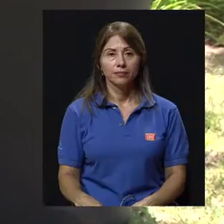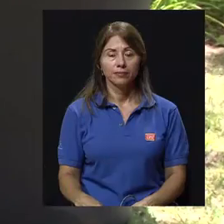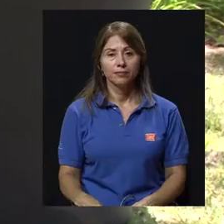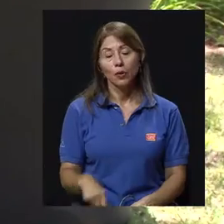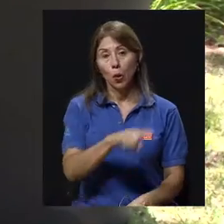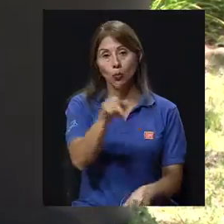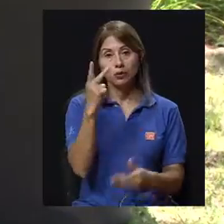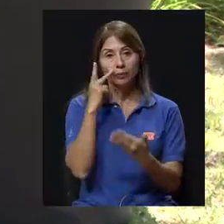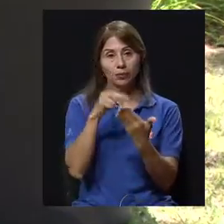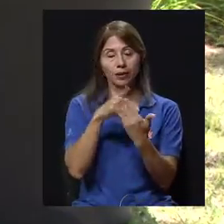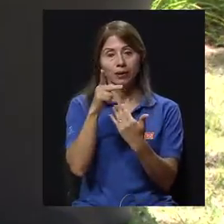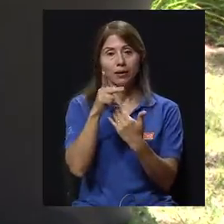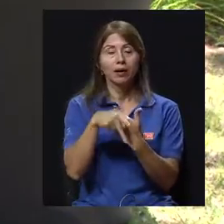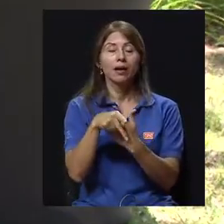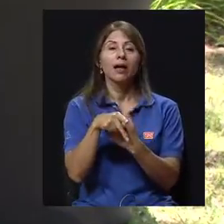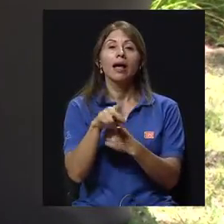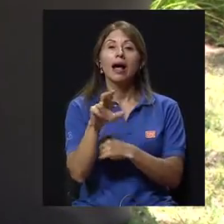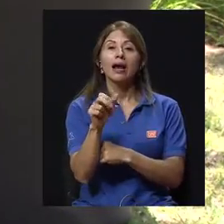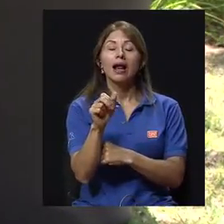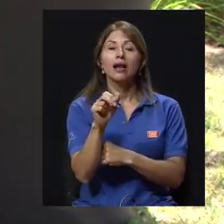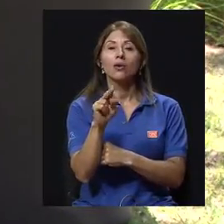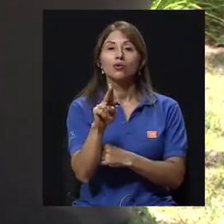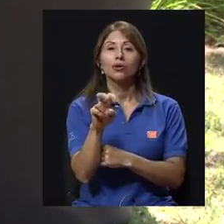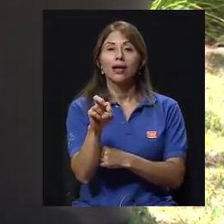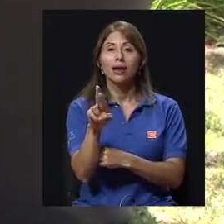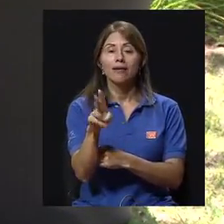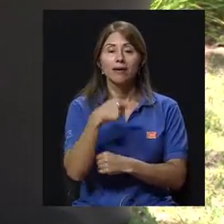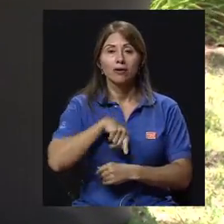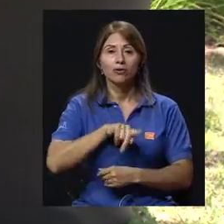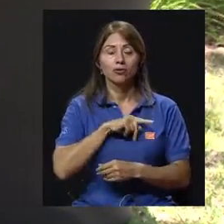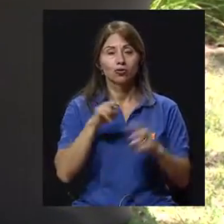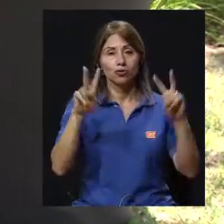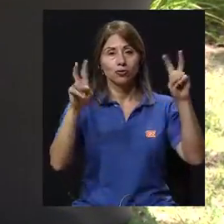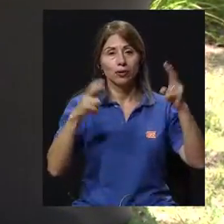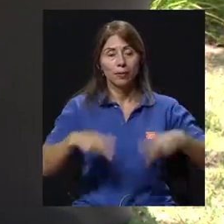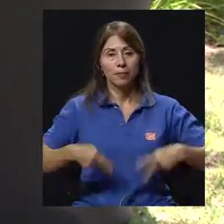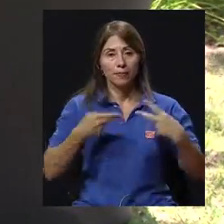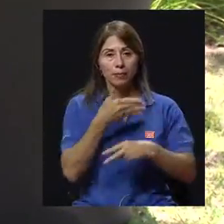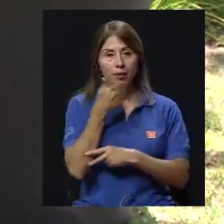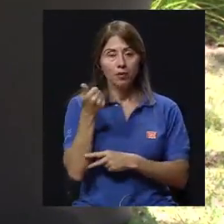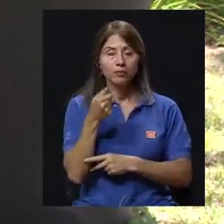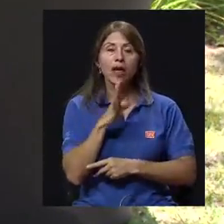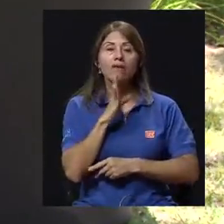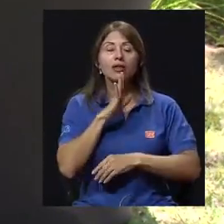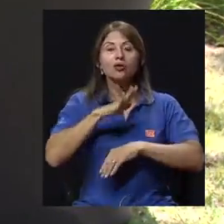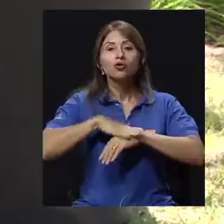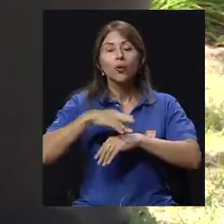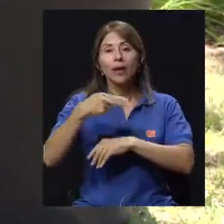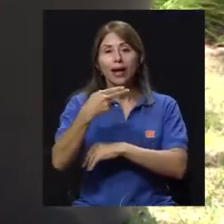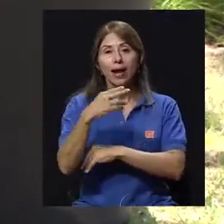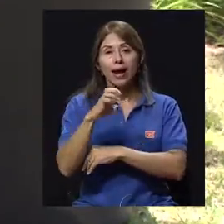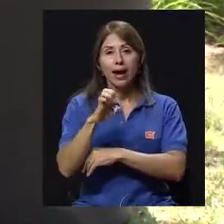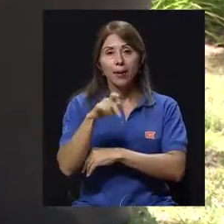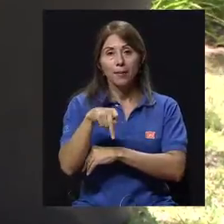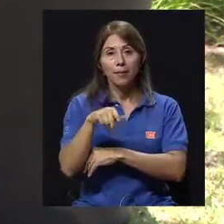Ustedes están en sintonía de su canal UCR, somos Vivir Mejor. Estamos conversando sobre la hepatitis viral y para ello contamos con la